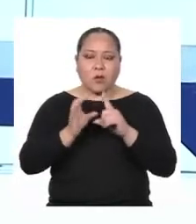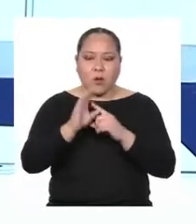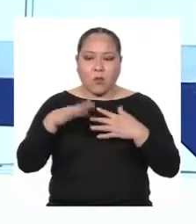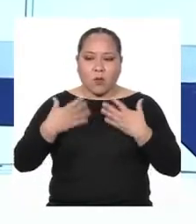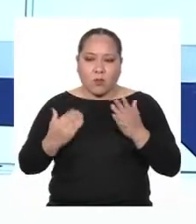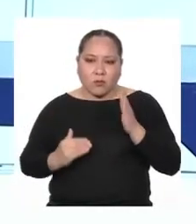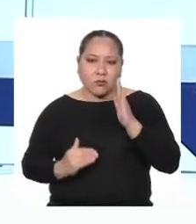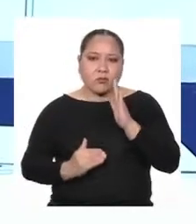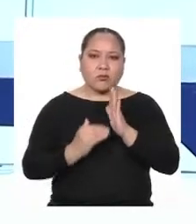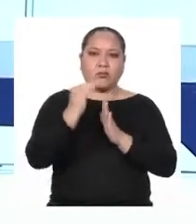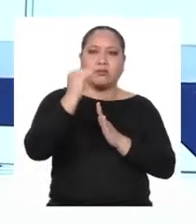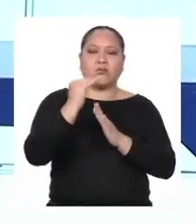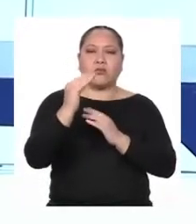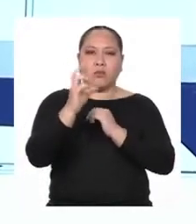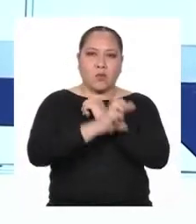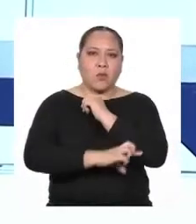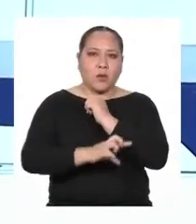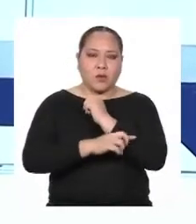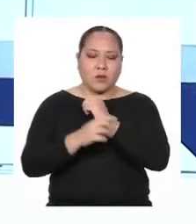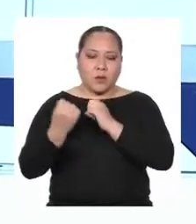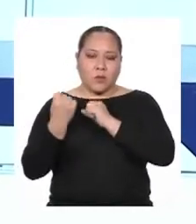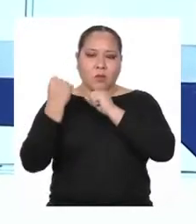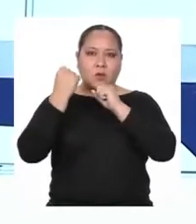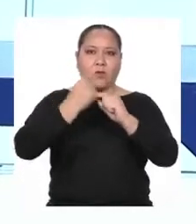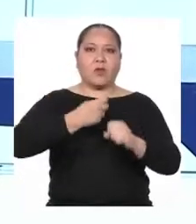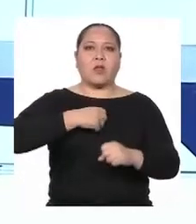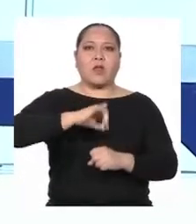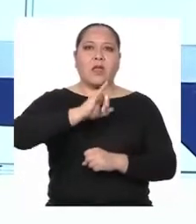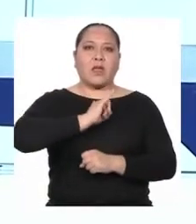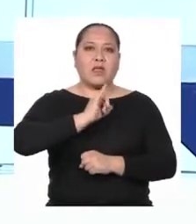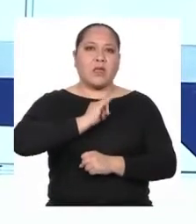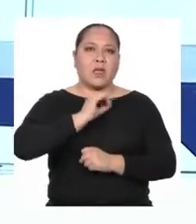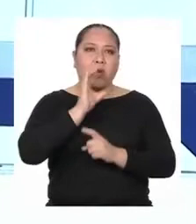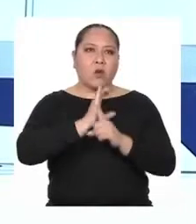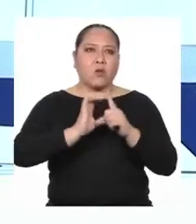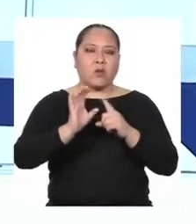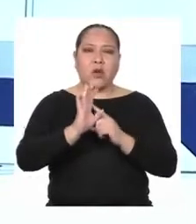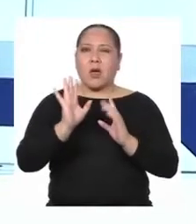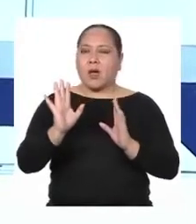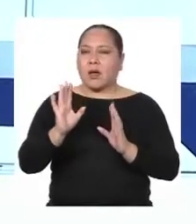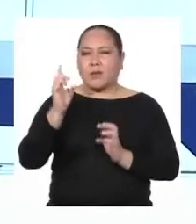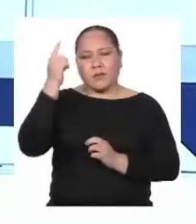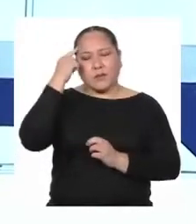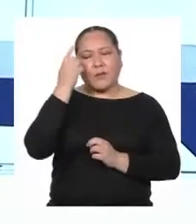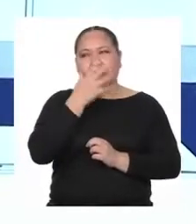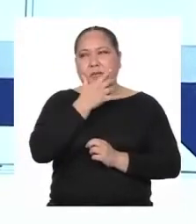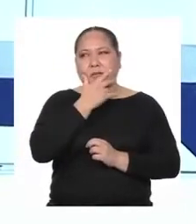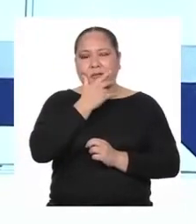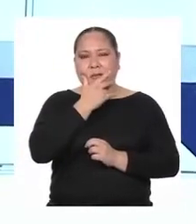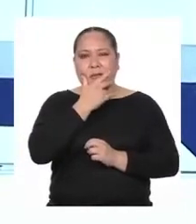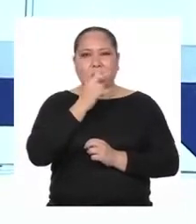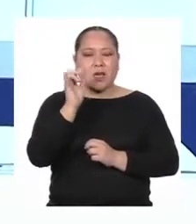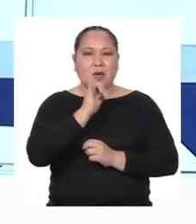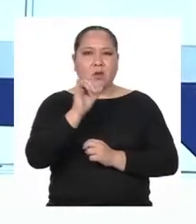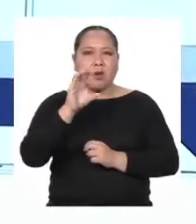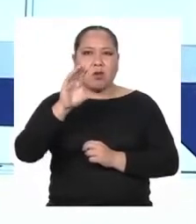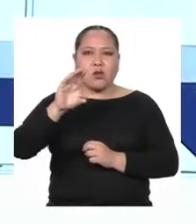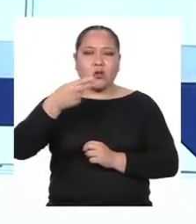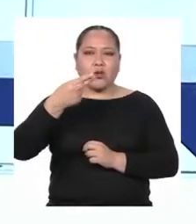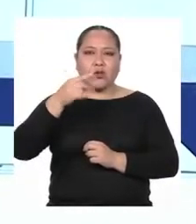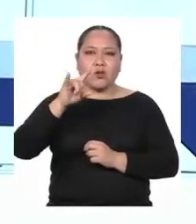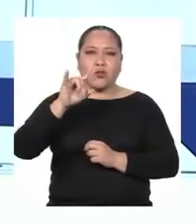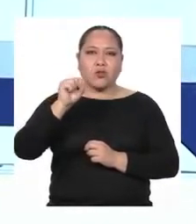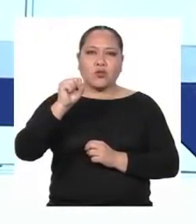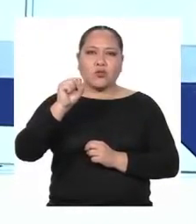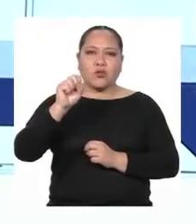como país e ir afirmando nuestra identidad cultural Ah, y me pongo a pensar Así como en Chuschi se